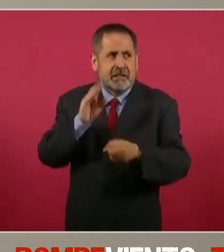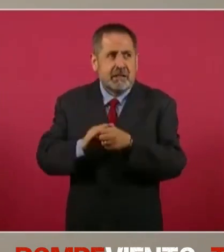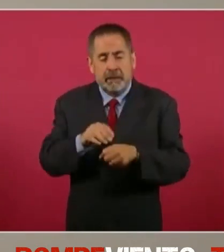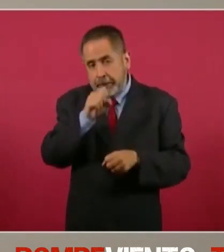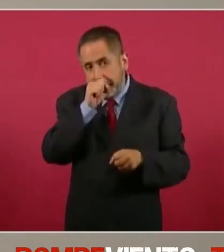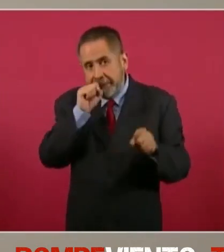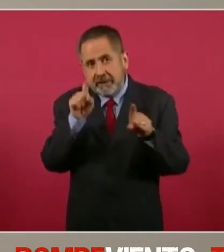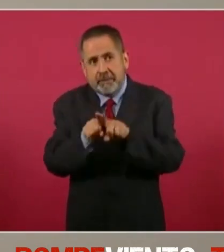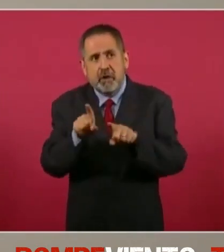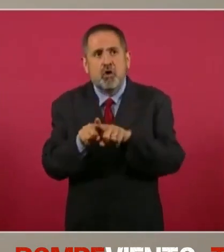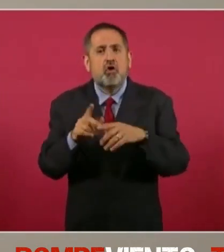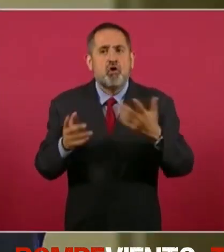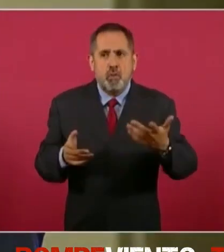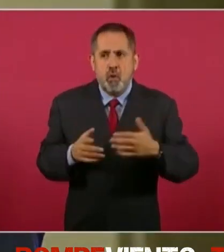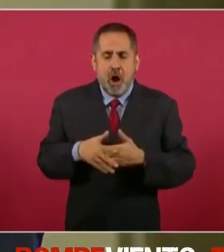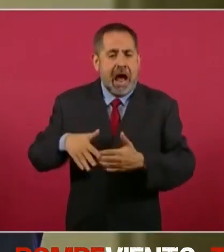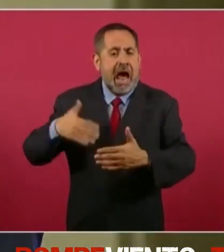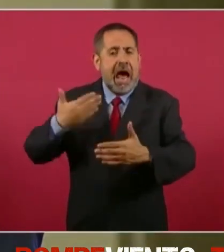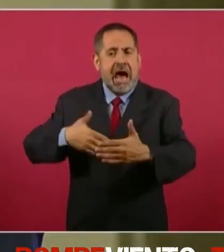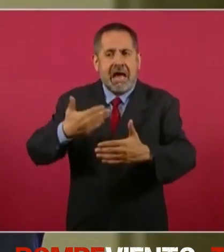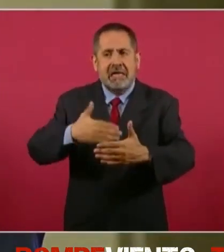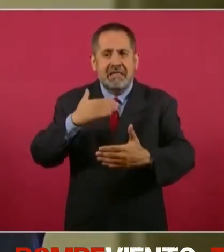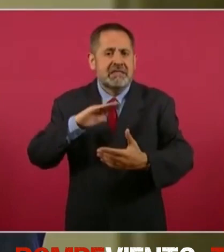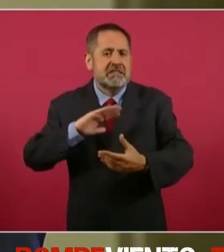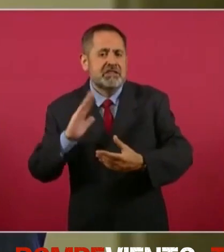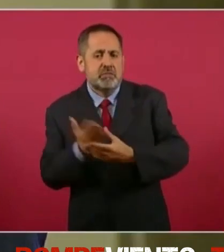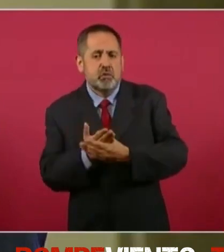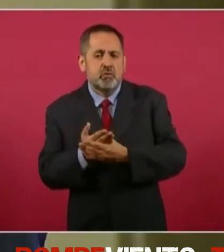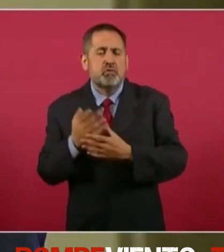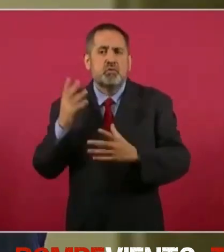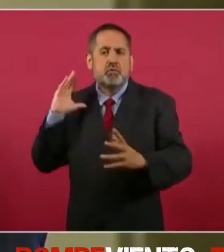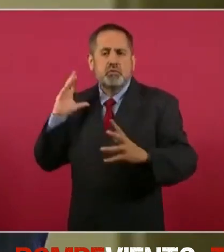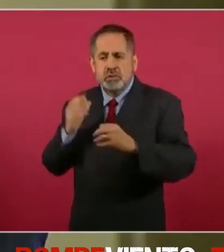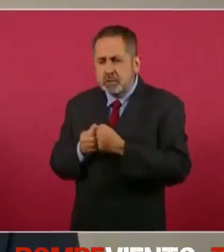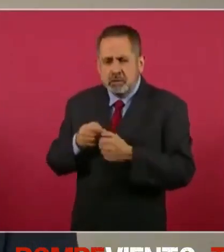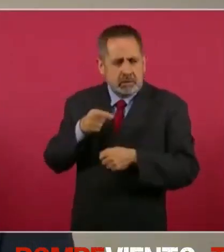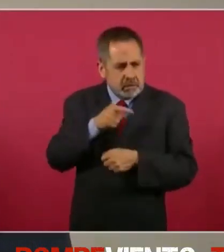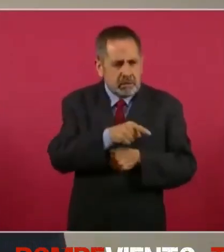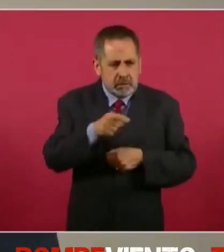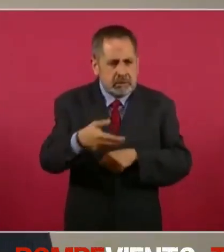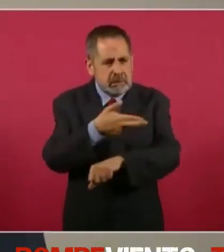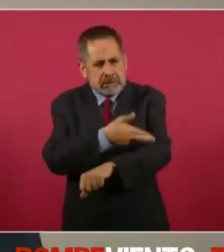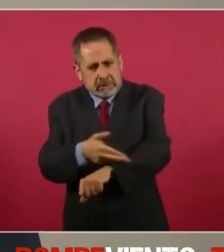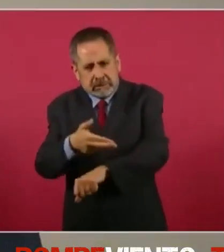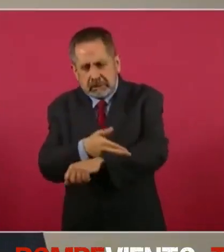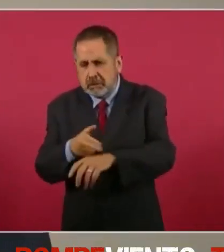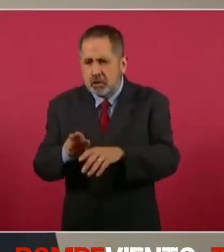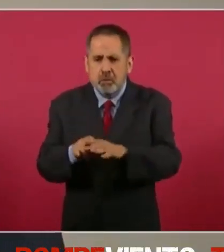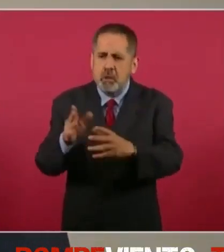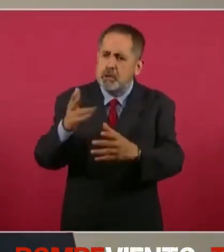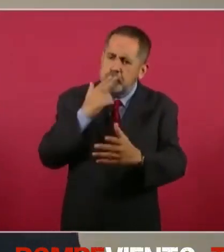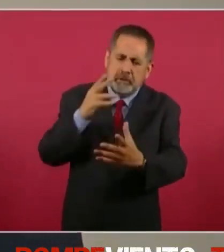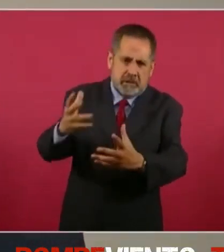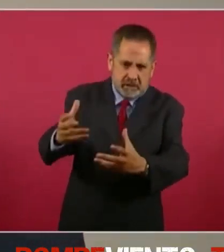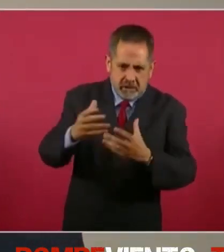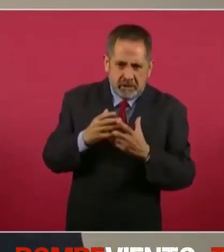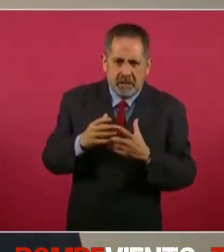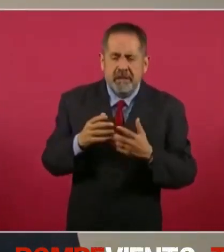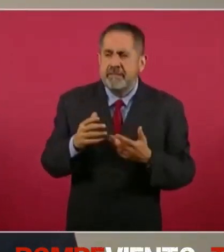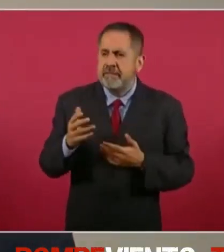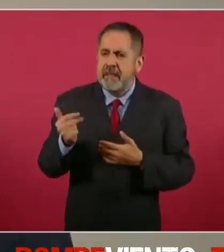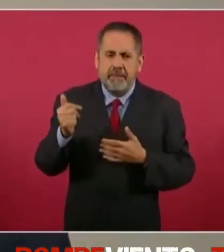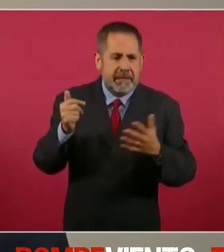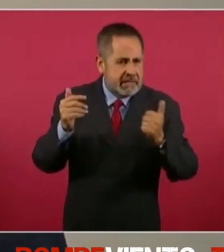del análisis de los archivos históricos de trámite, de concentración